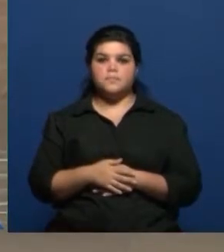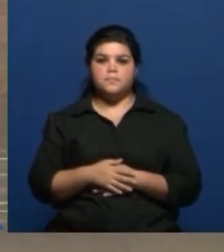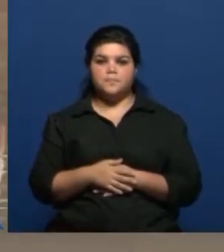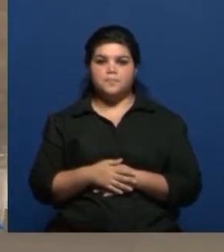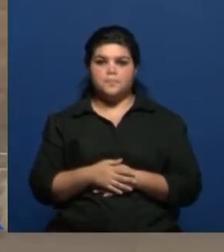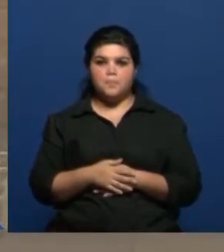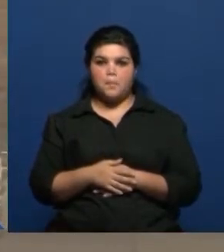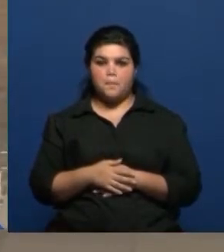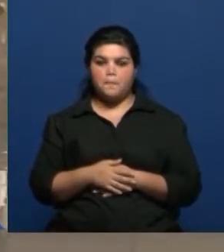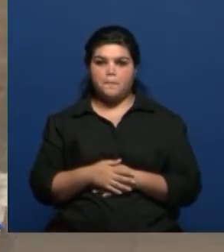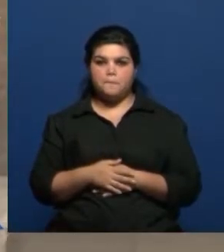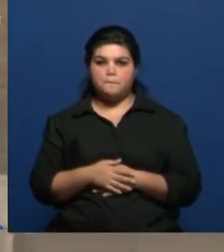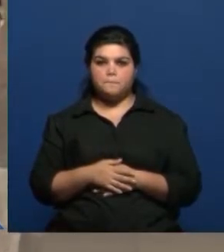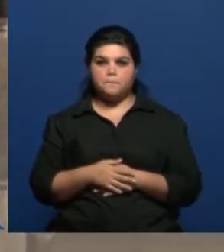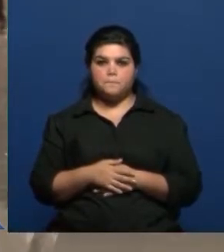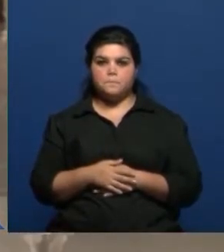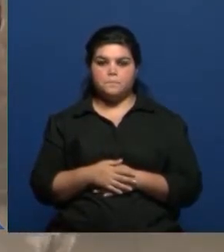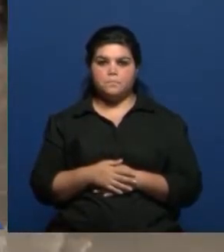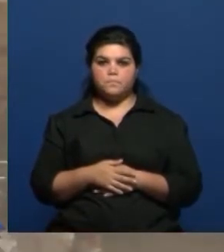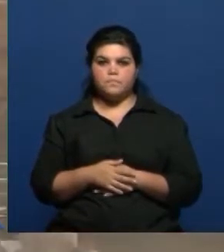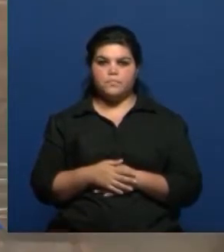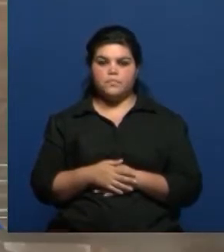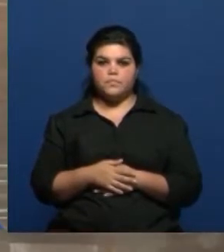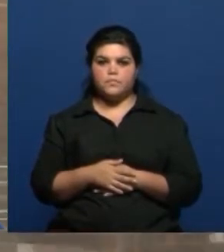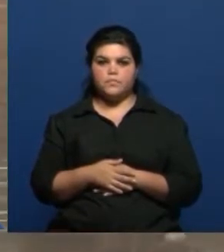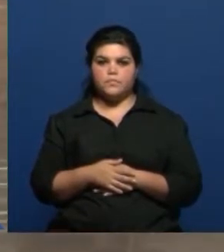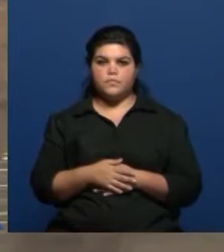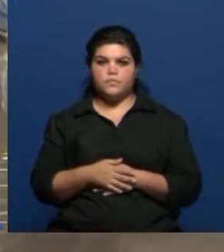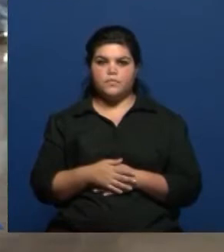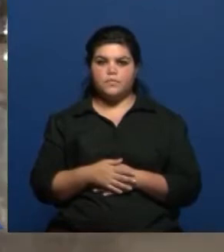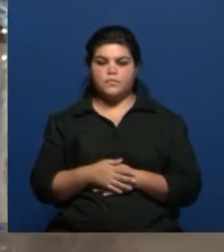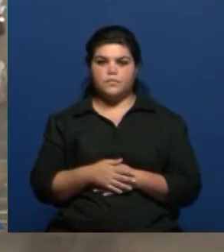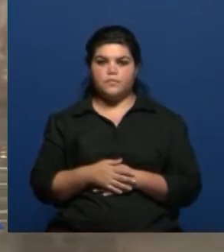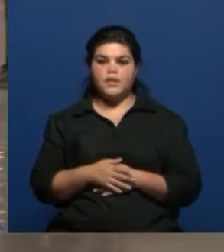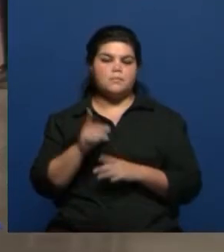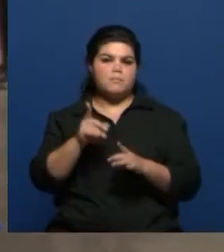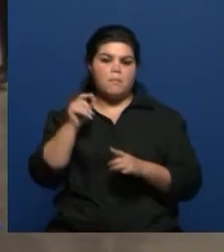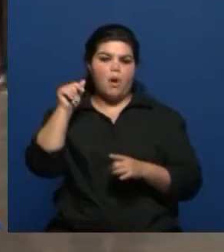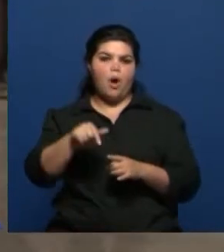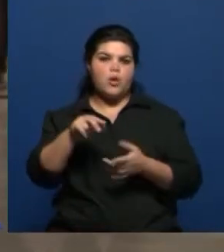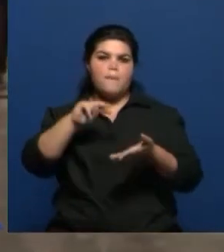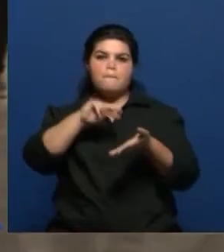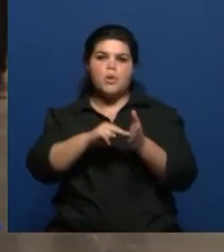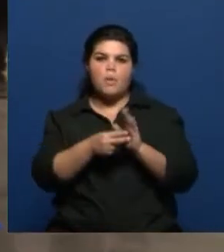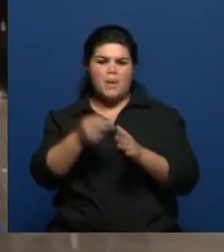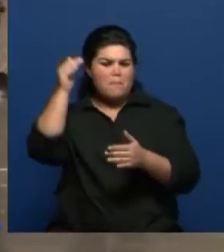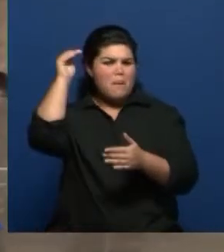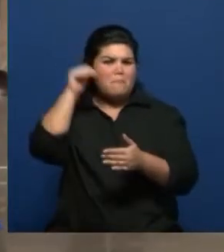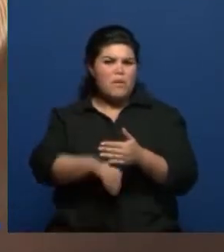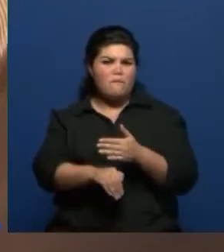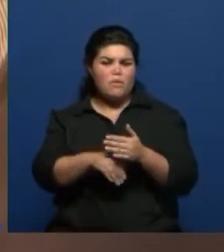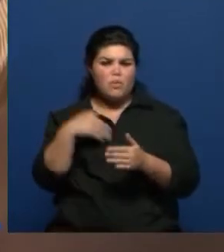y encontrarnos en esta situación de conflictividad tan profunda